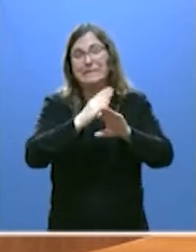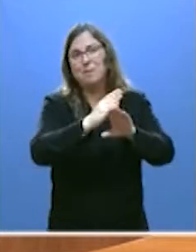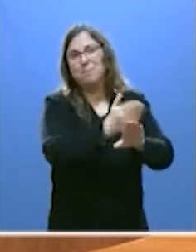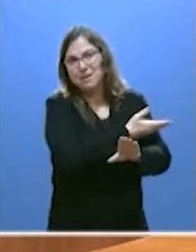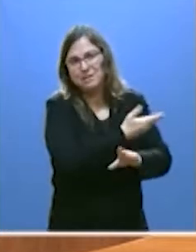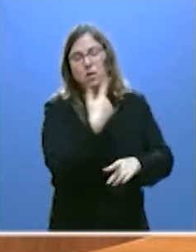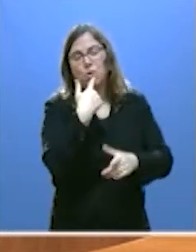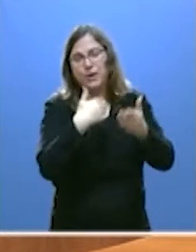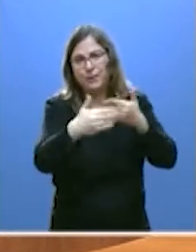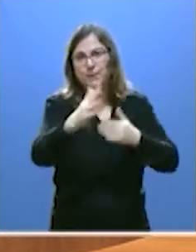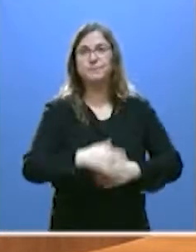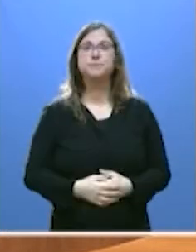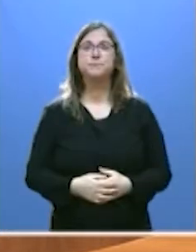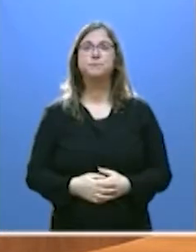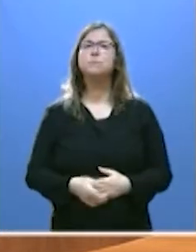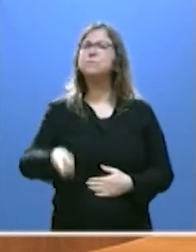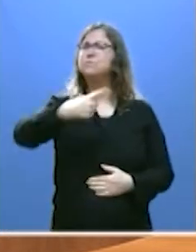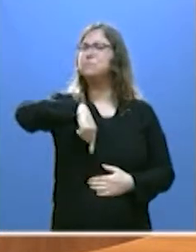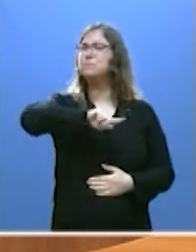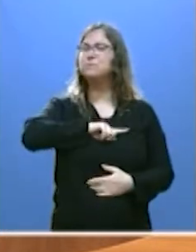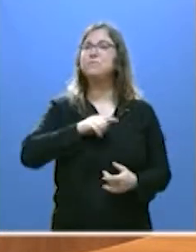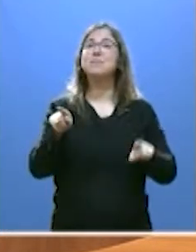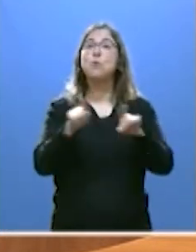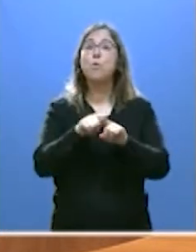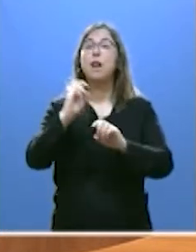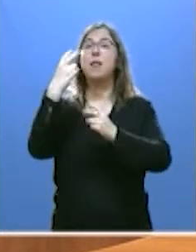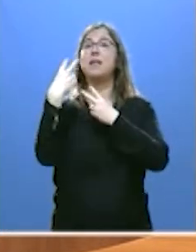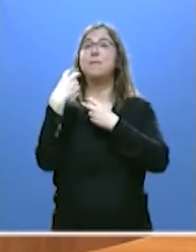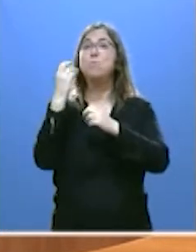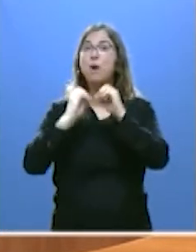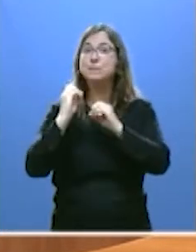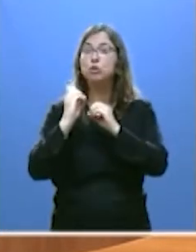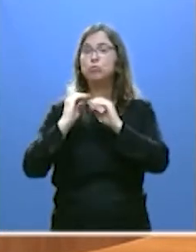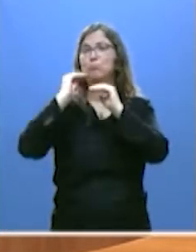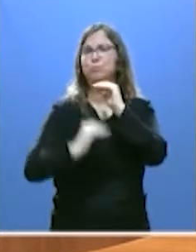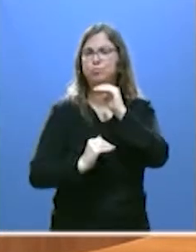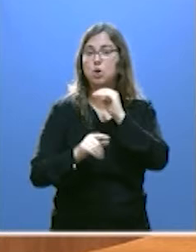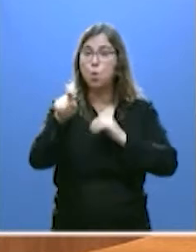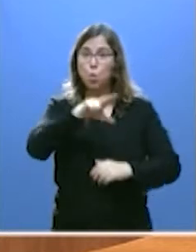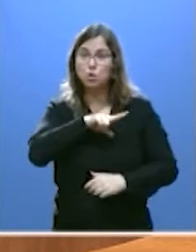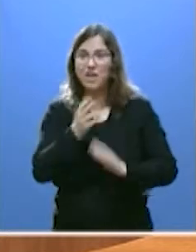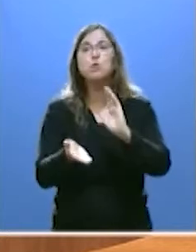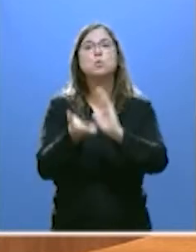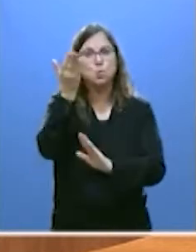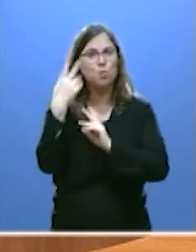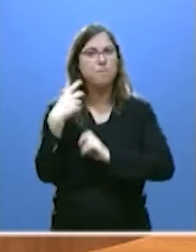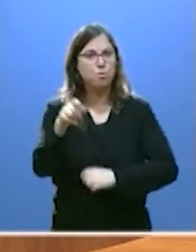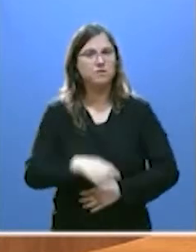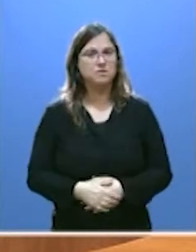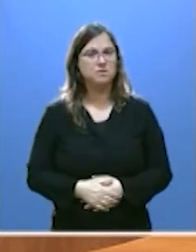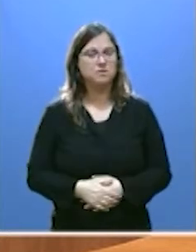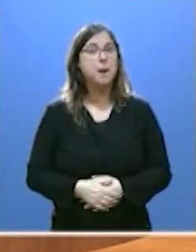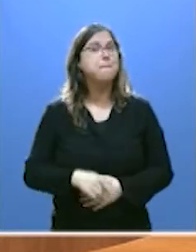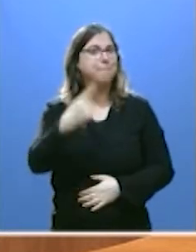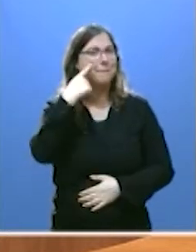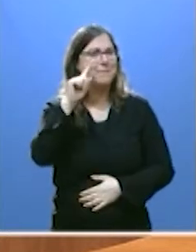atrás definitivamente. Y nosotros bajamos los impuestos y usted los sube. Por cierto, no nos